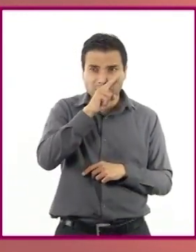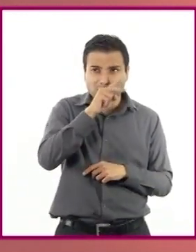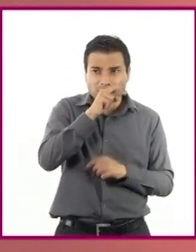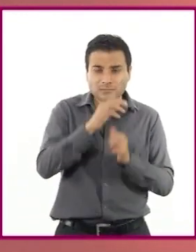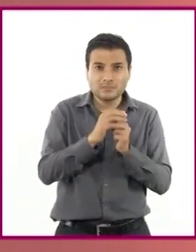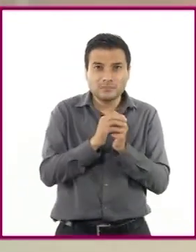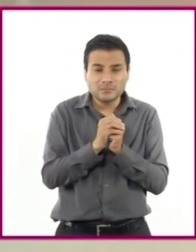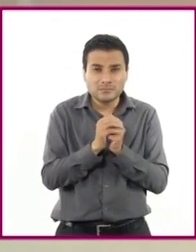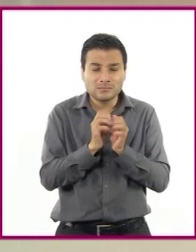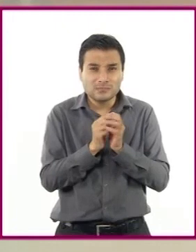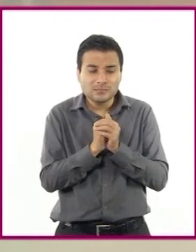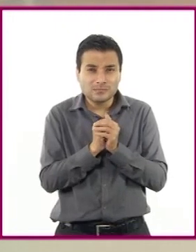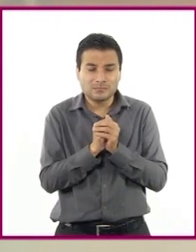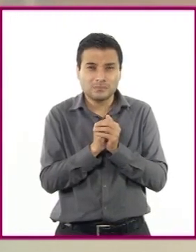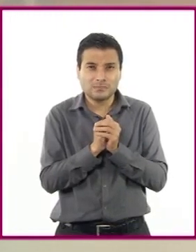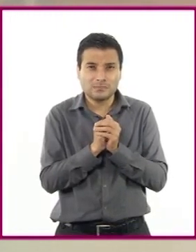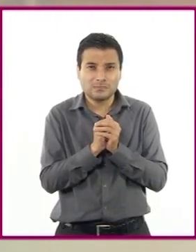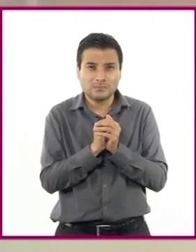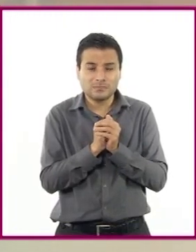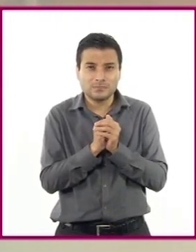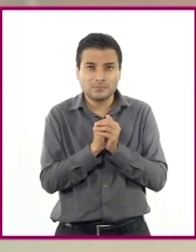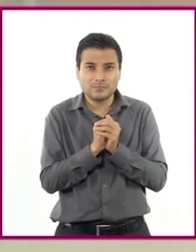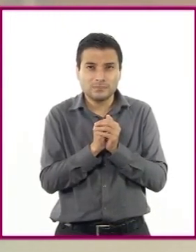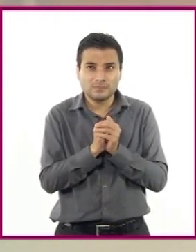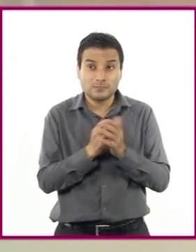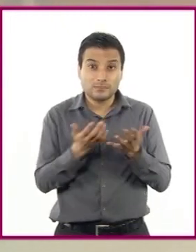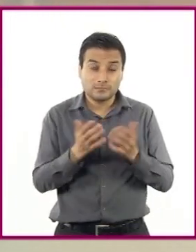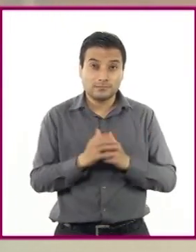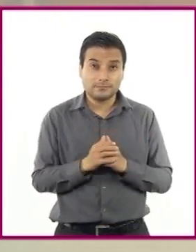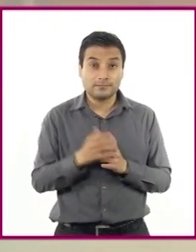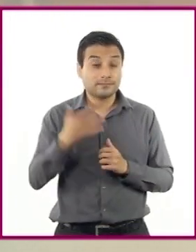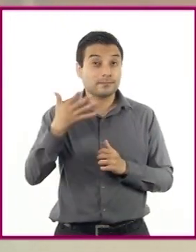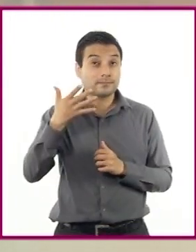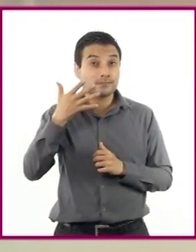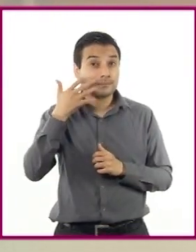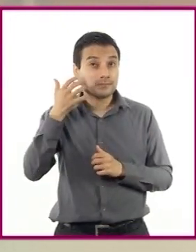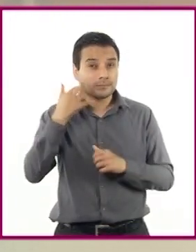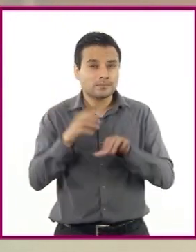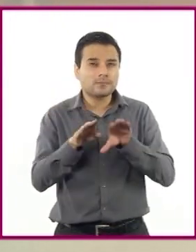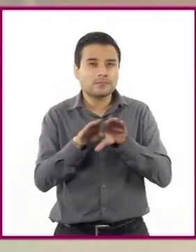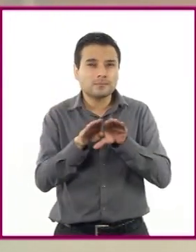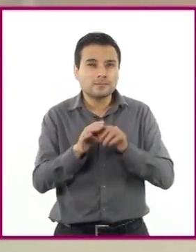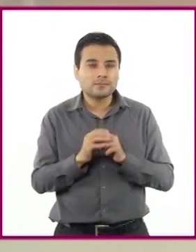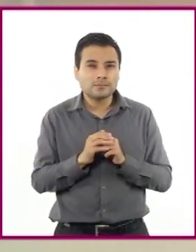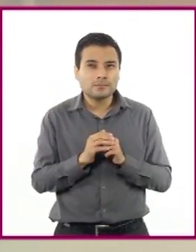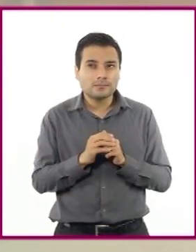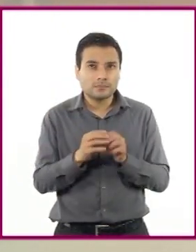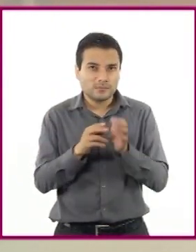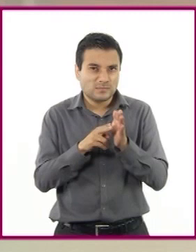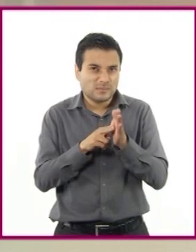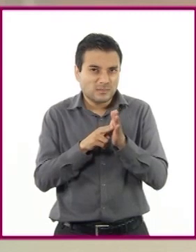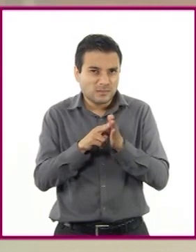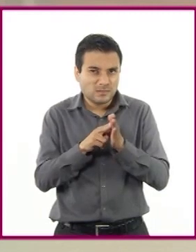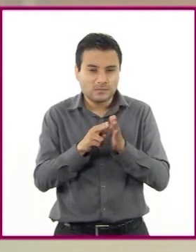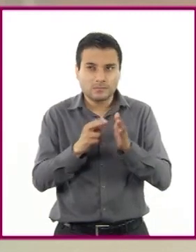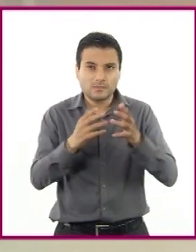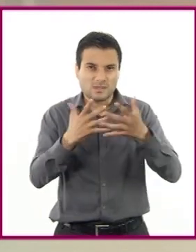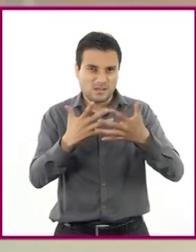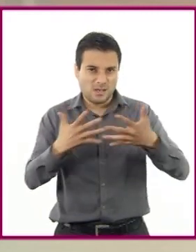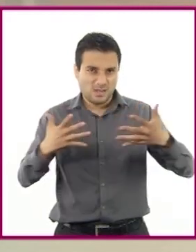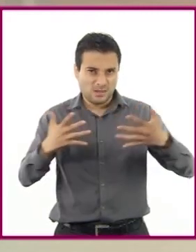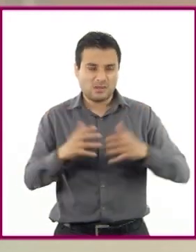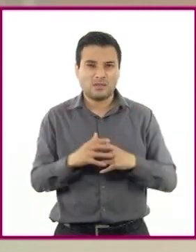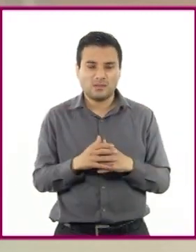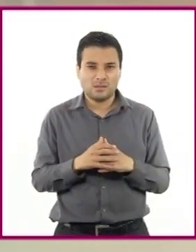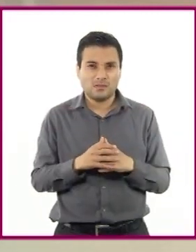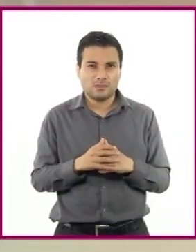de su esposo. Y bueno, al gato lo describen como negro, grande, de